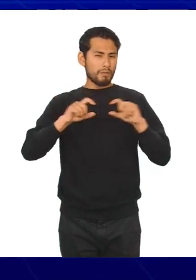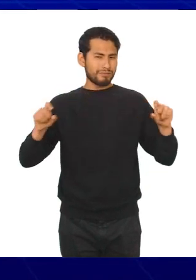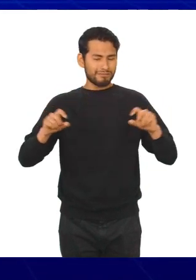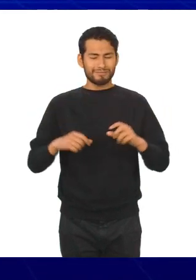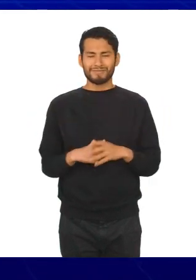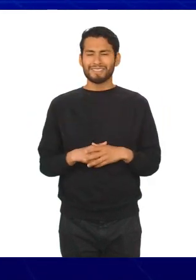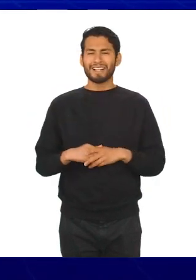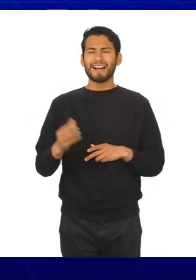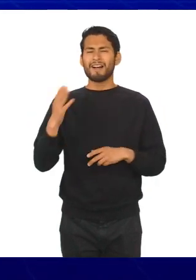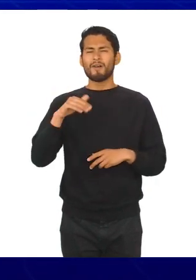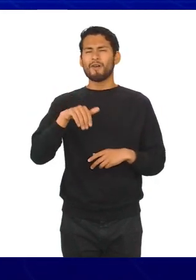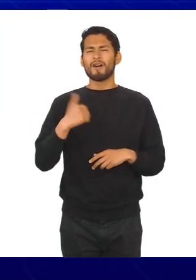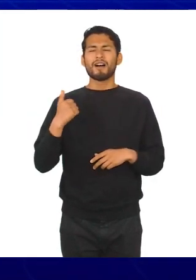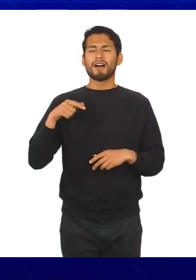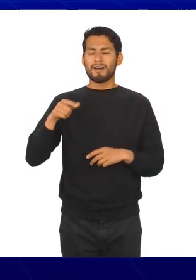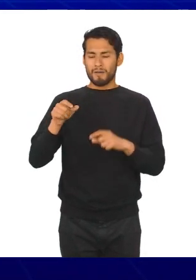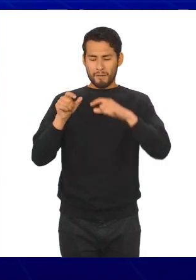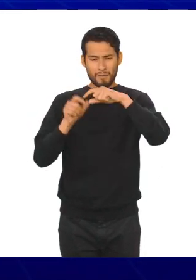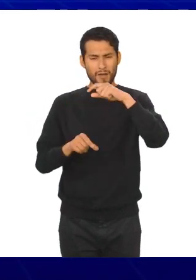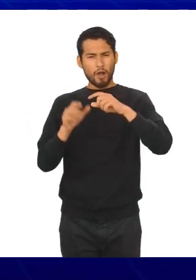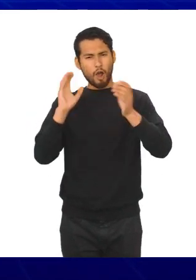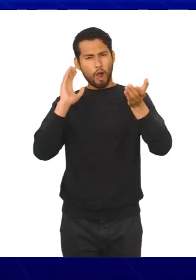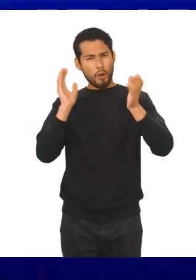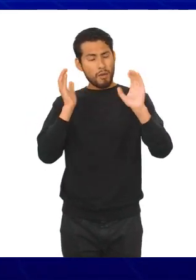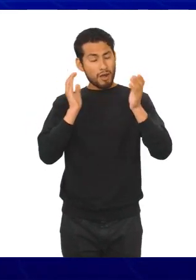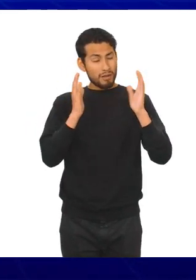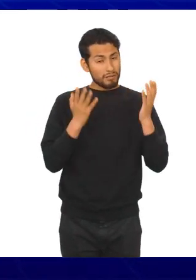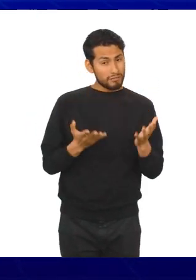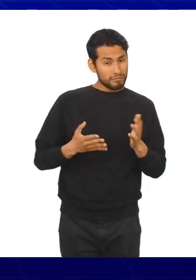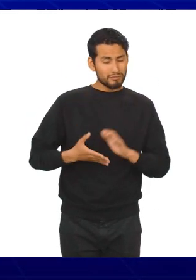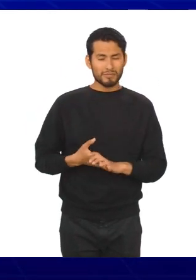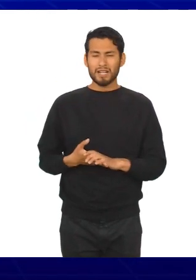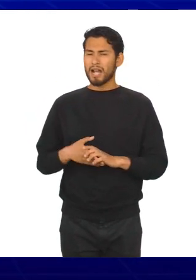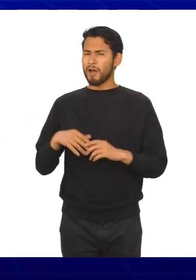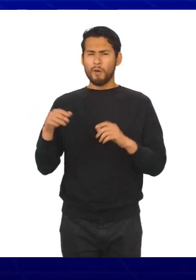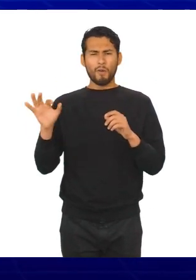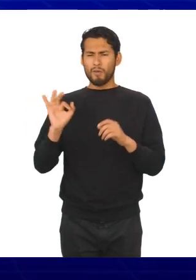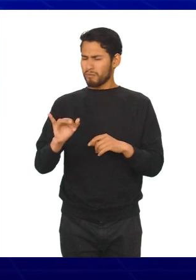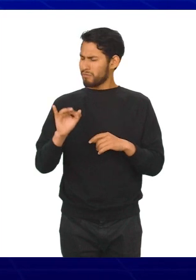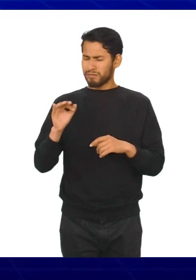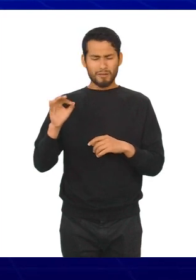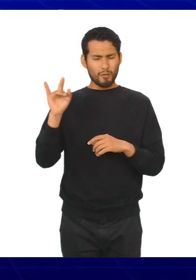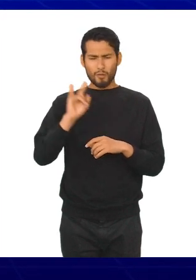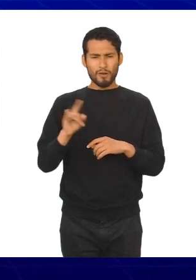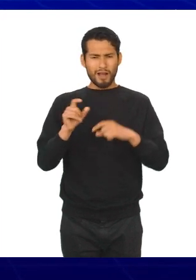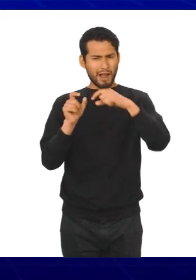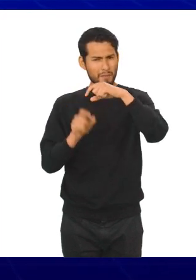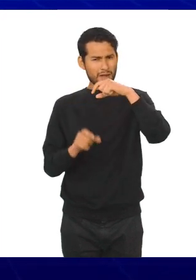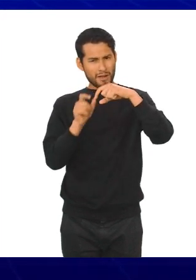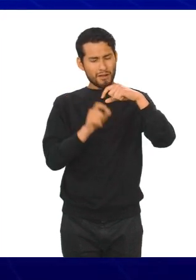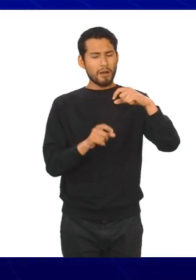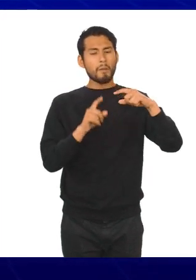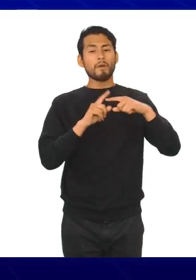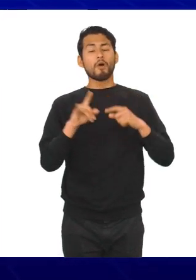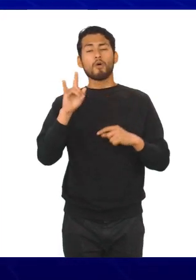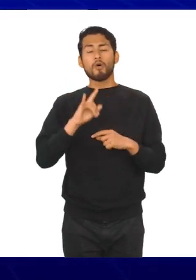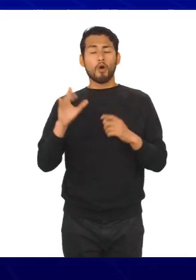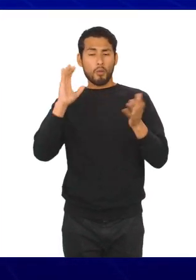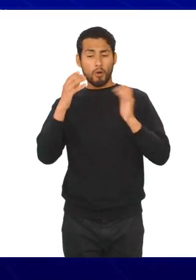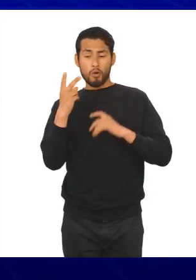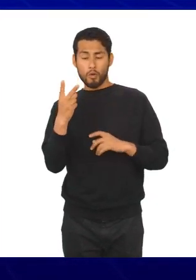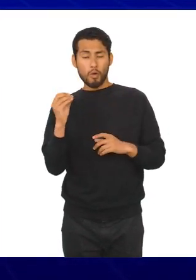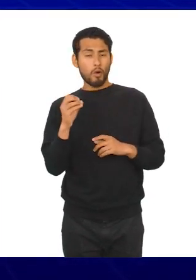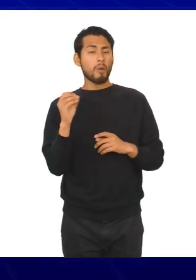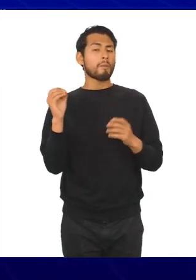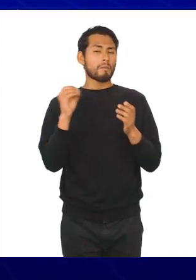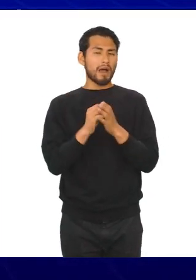Ahora hablaremos de los gráficos de barras comparativas, que son las mismas barras ya utilizadas, que nos sirven para comparar